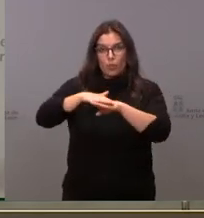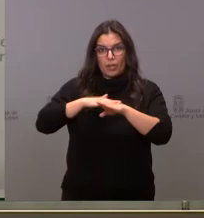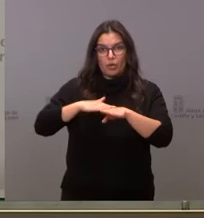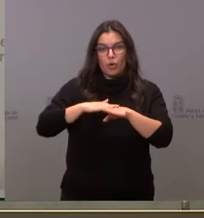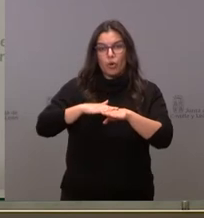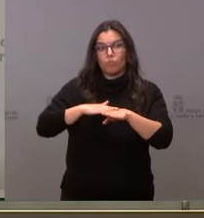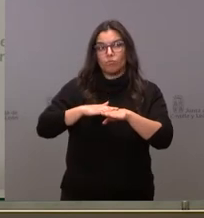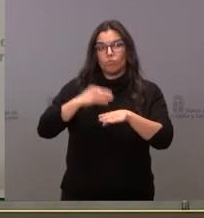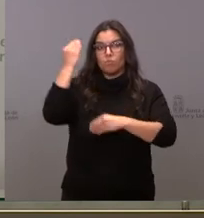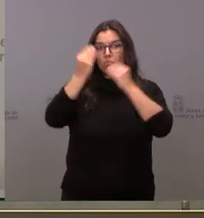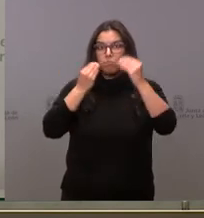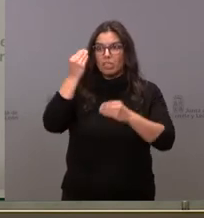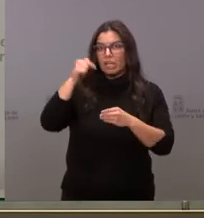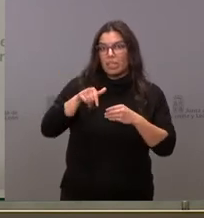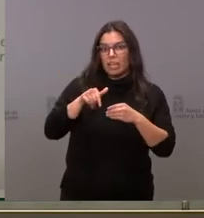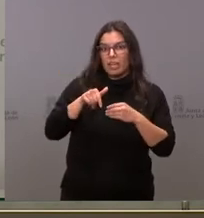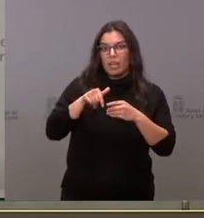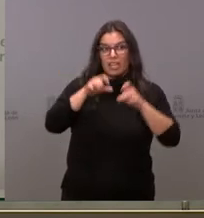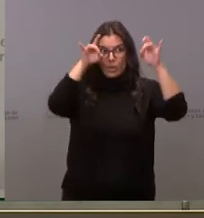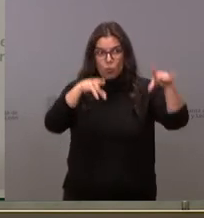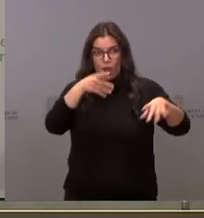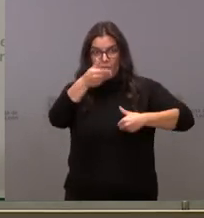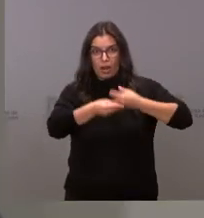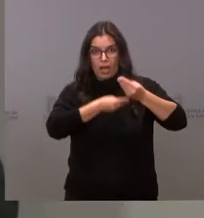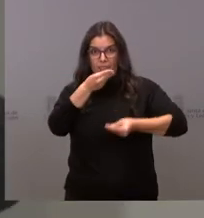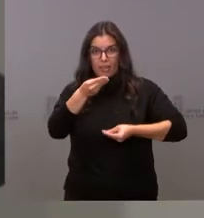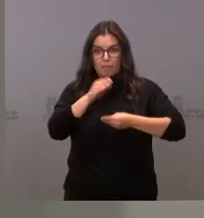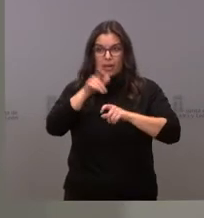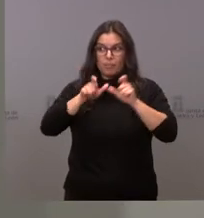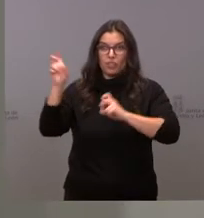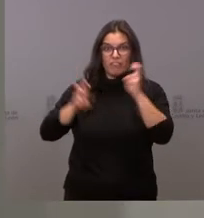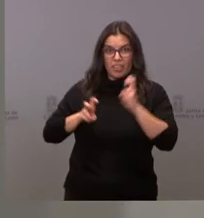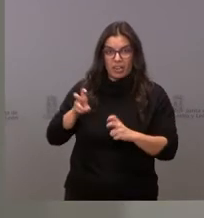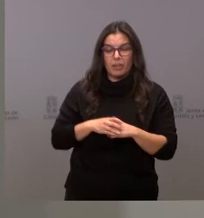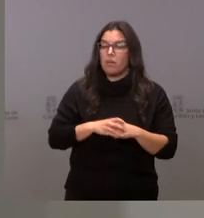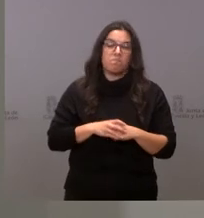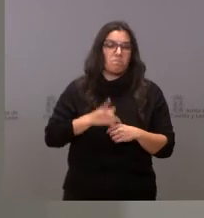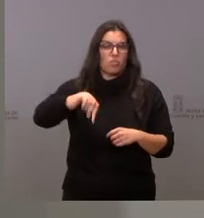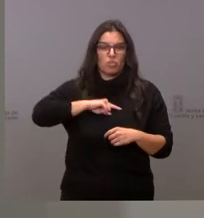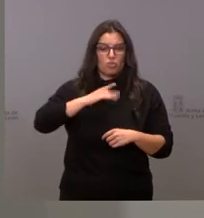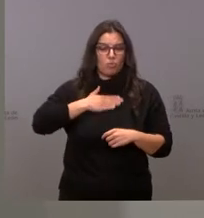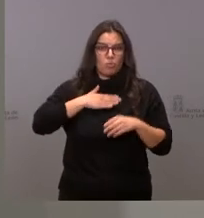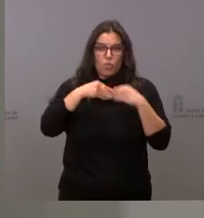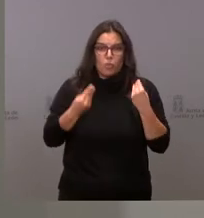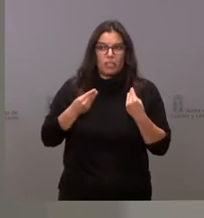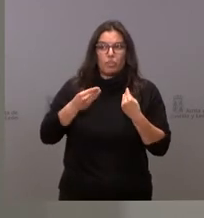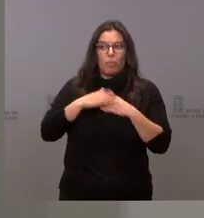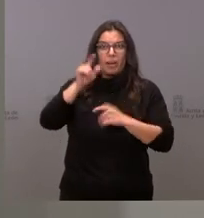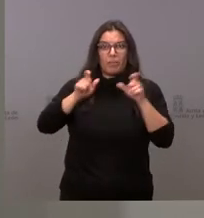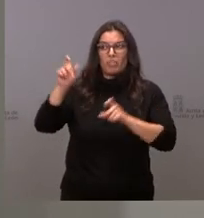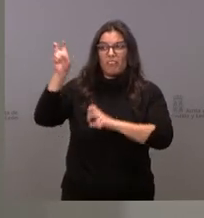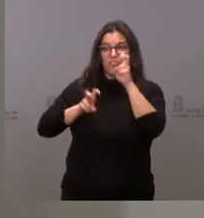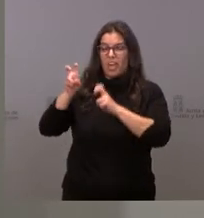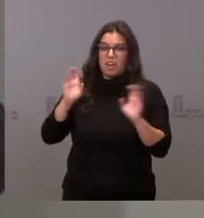bueno elaborar un documento como este gracias no, no tenemos previsto elaborar un documento como este tampoco creo que tenga